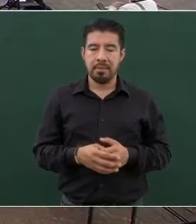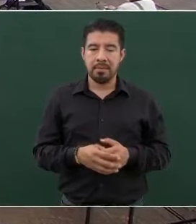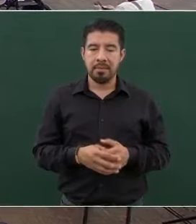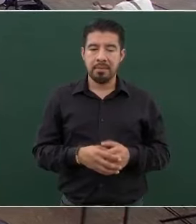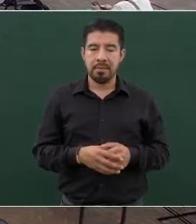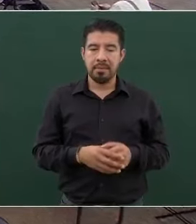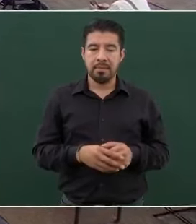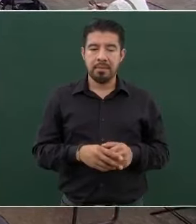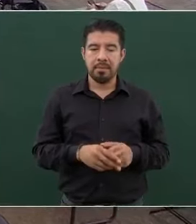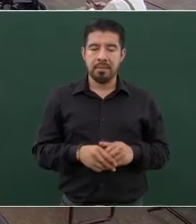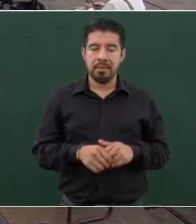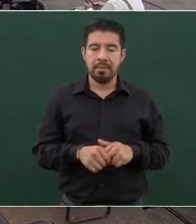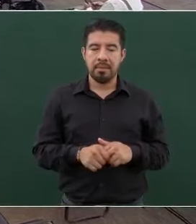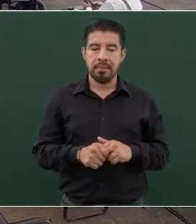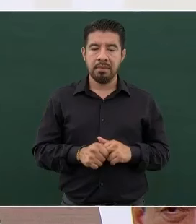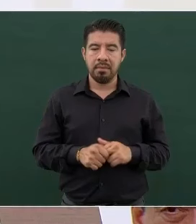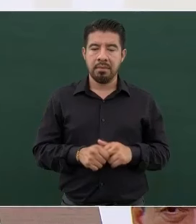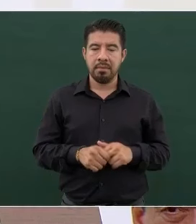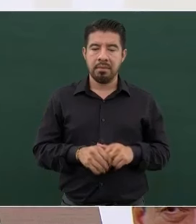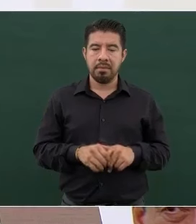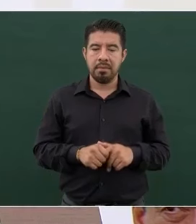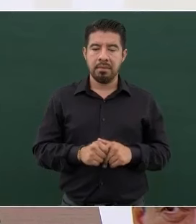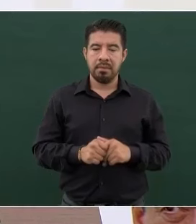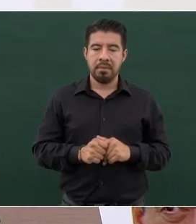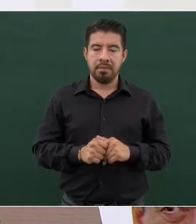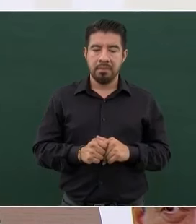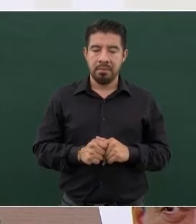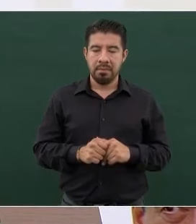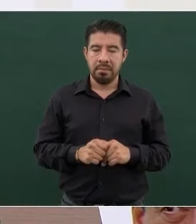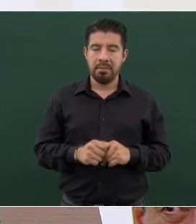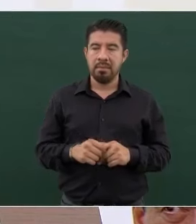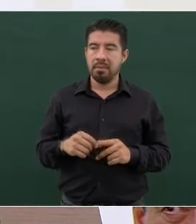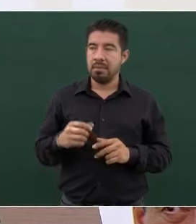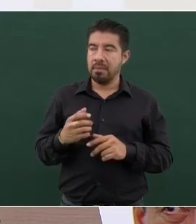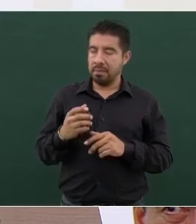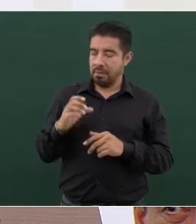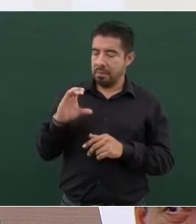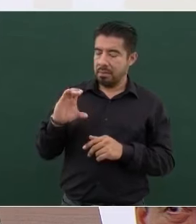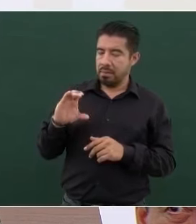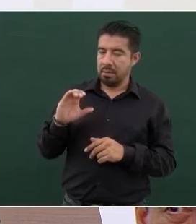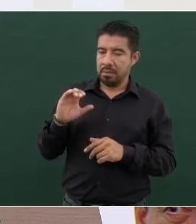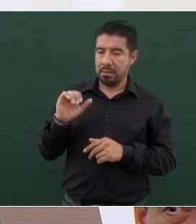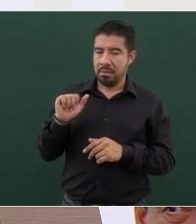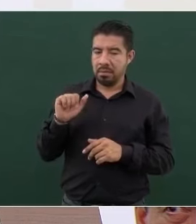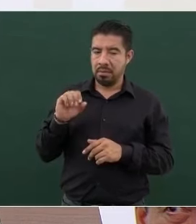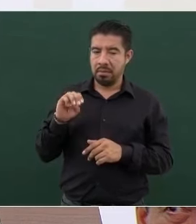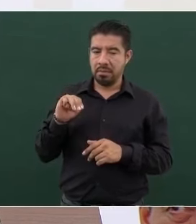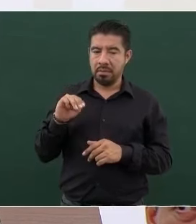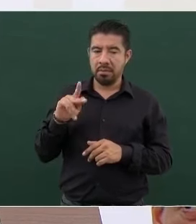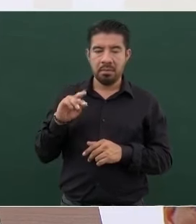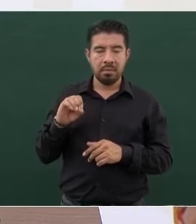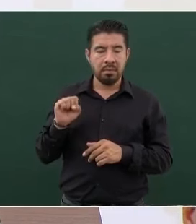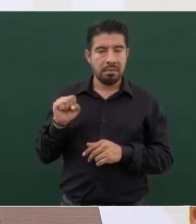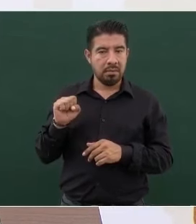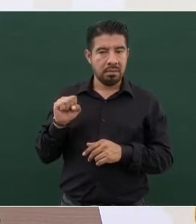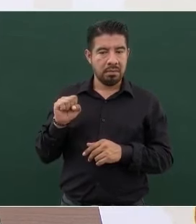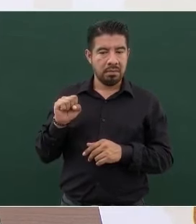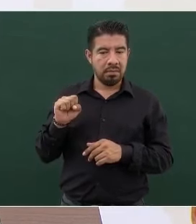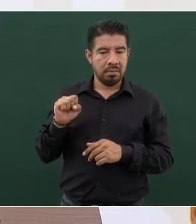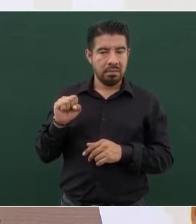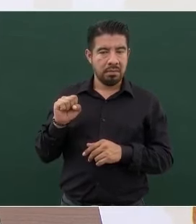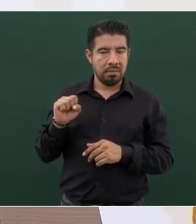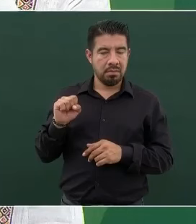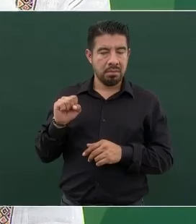el mejor, a ese sí lo considero el mejor periodista, uno de los mejores periodistas de nuestros tiempos,